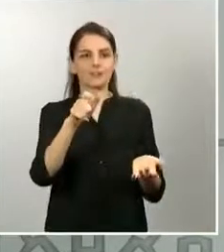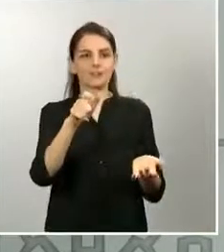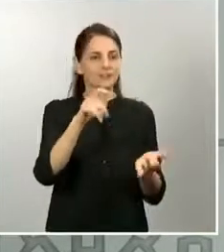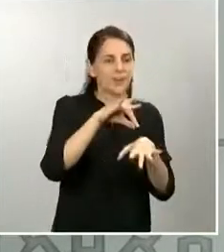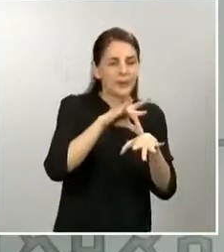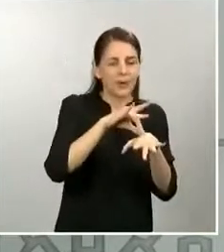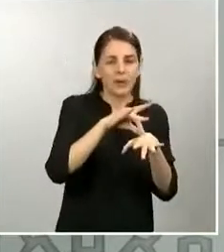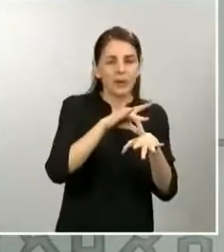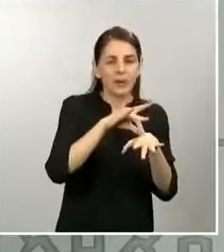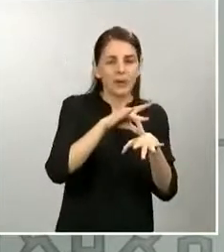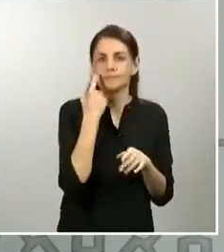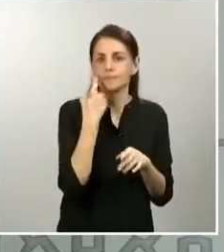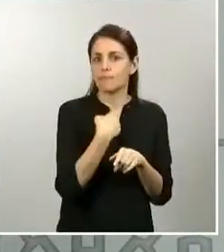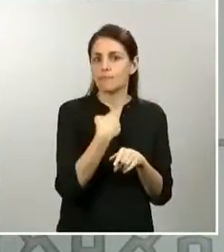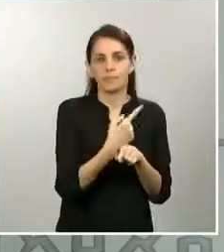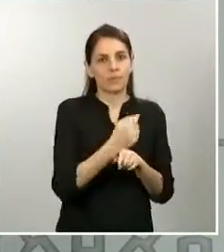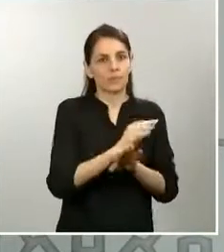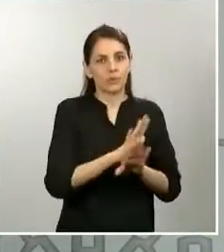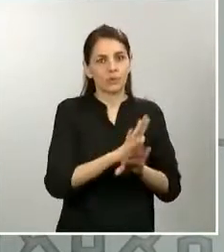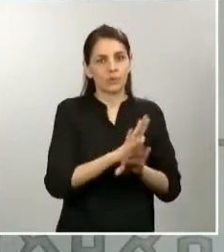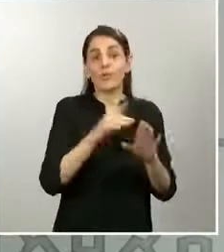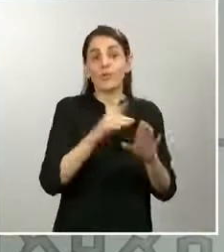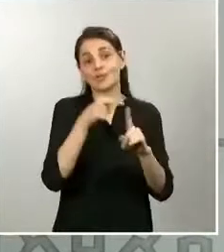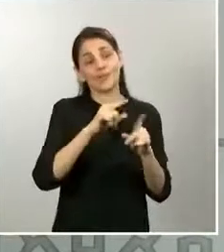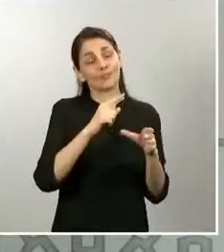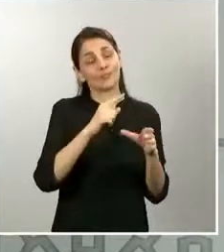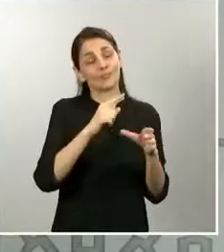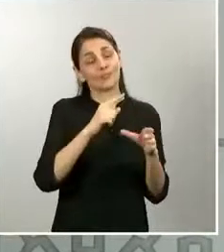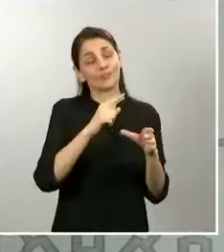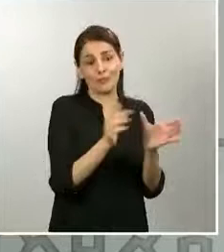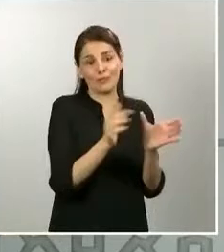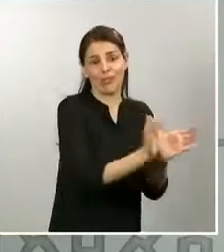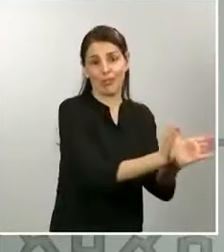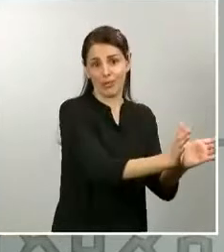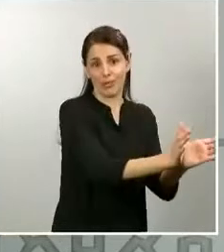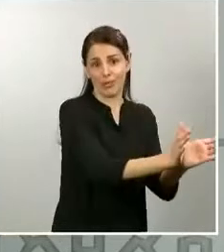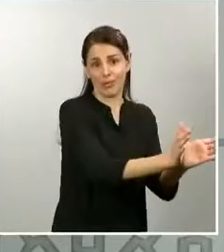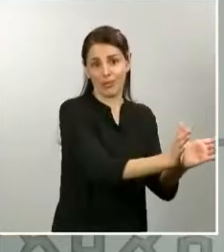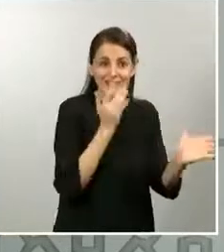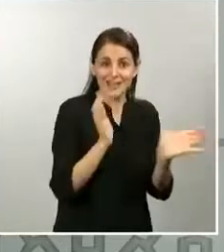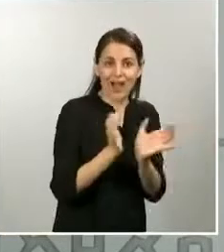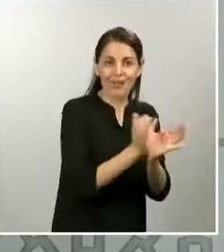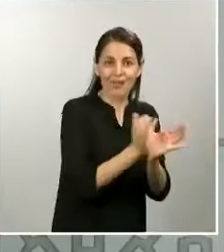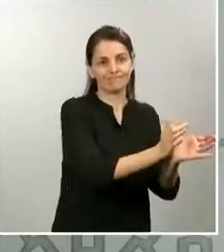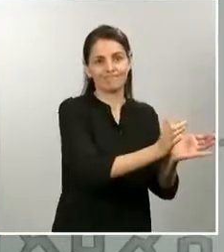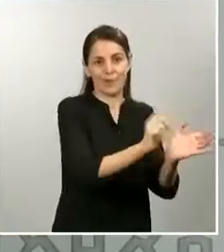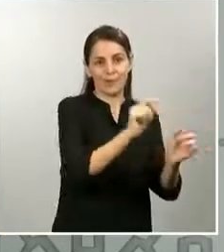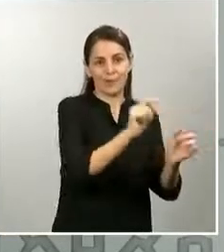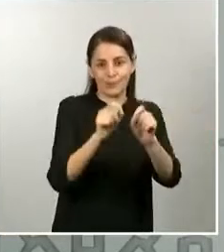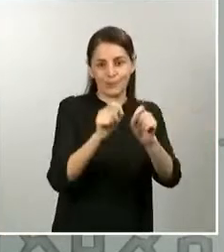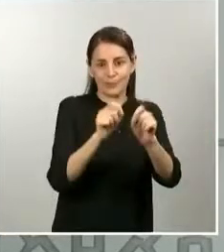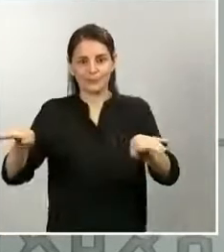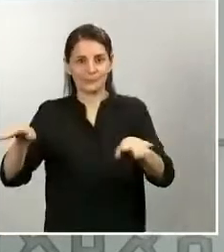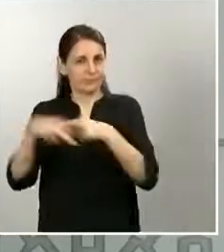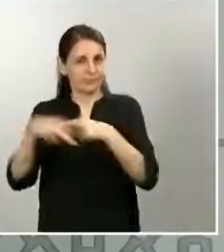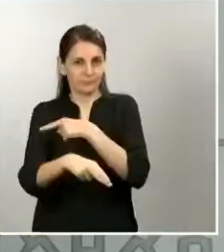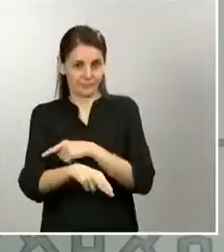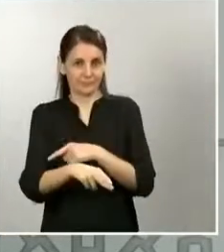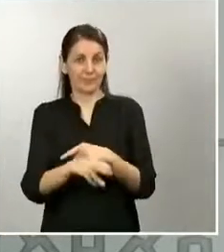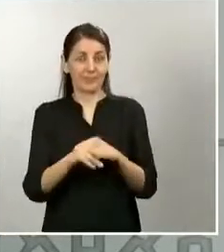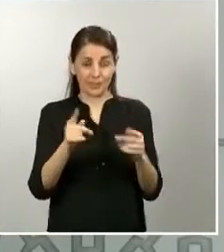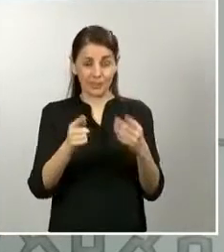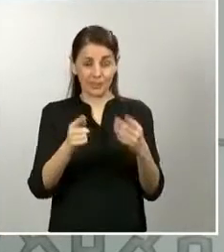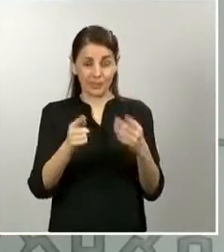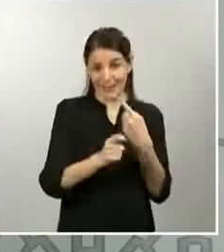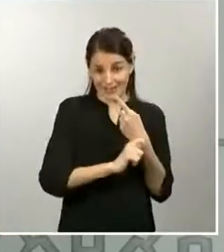aislarlo, porque así evitaremos que aumente la circulación del virus. Entonces, esa estrategia de